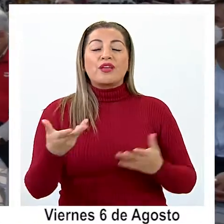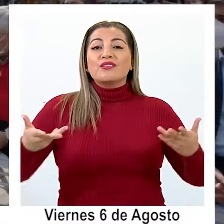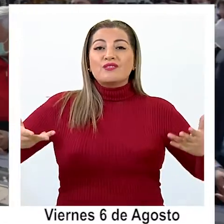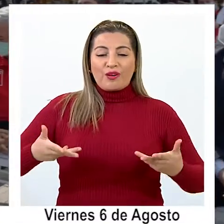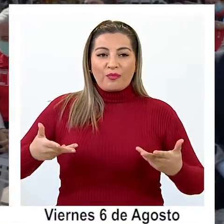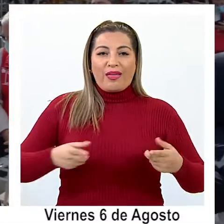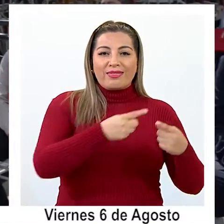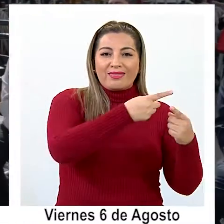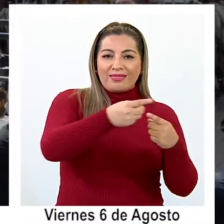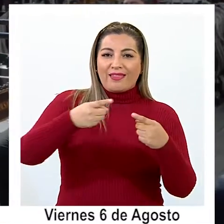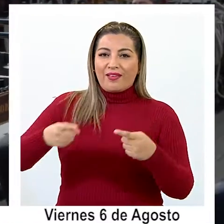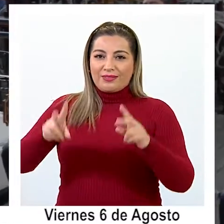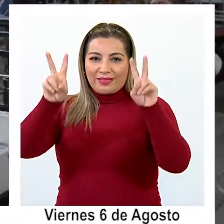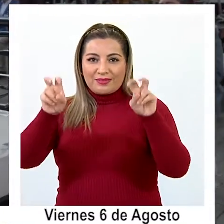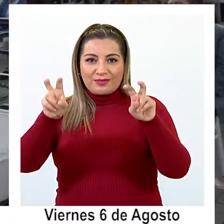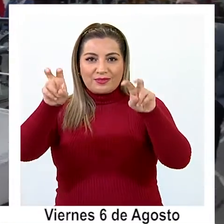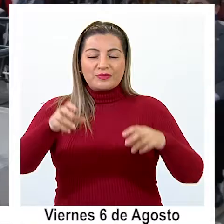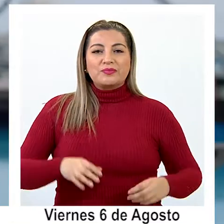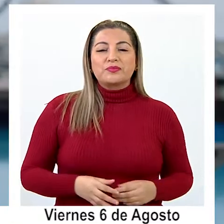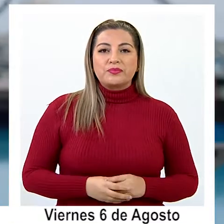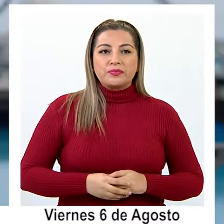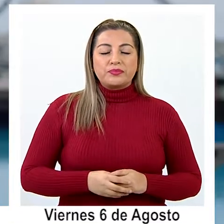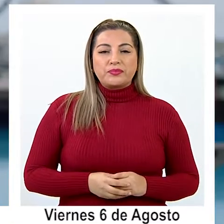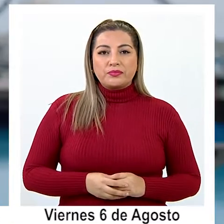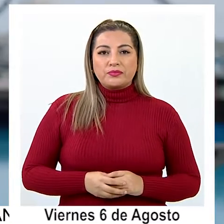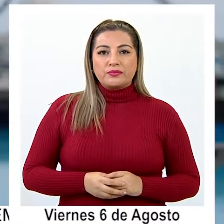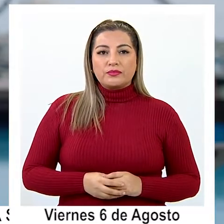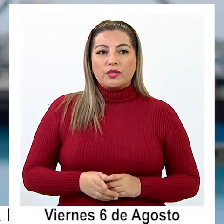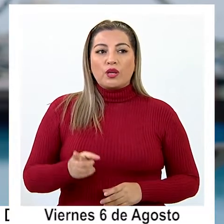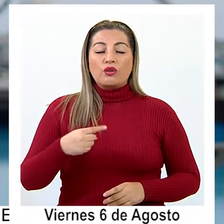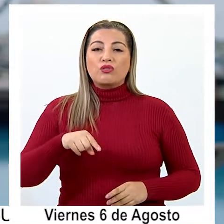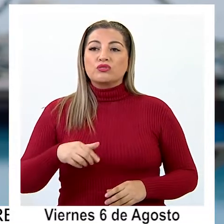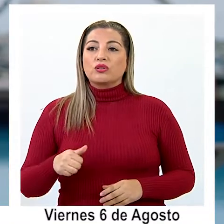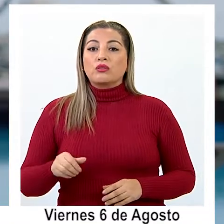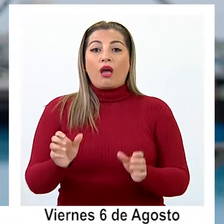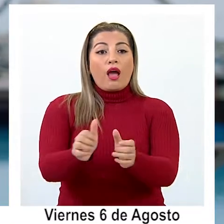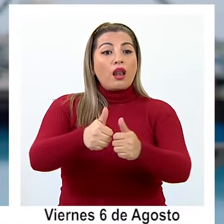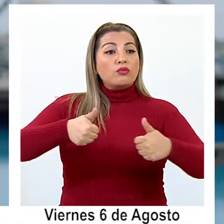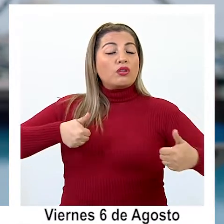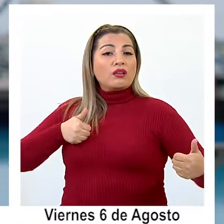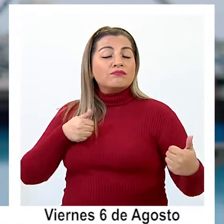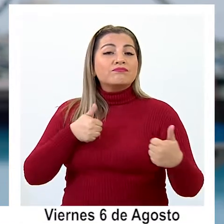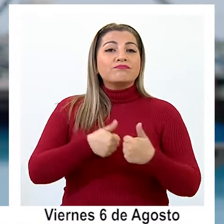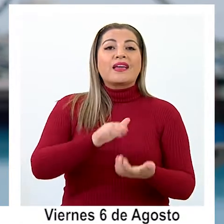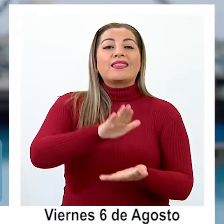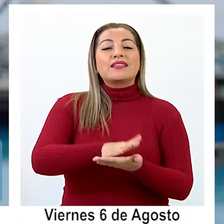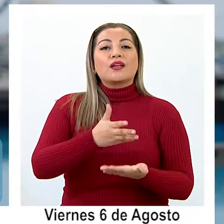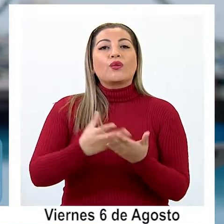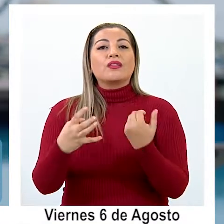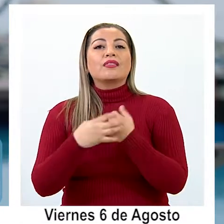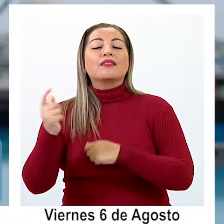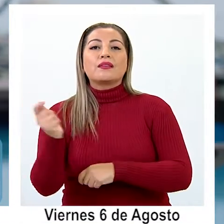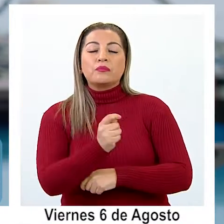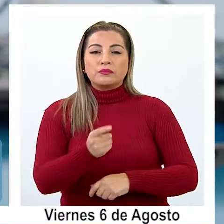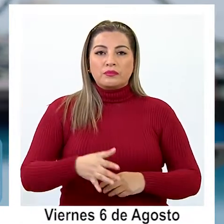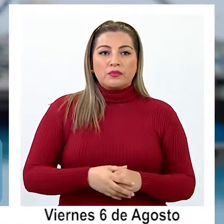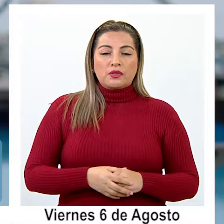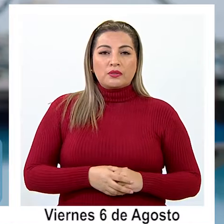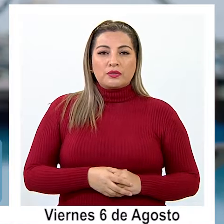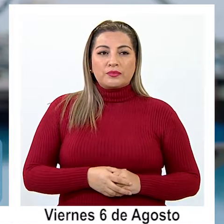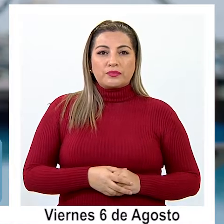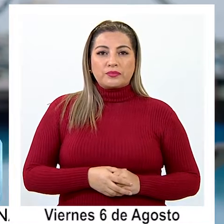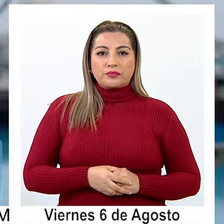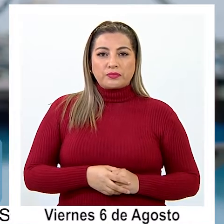través de distintos ámbitos. De ese modo nos acercamos a las autoridades de salud de la región para hacer nuestras